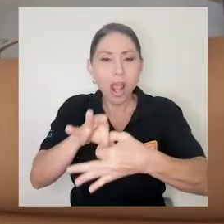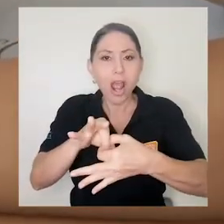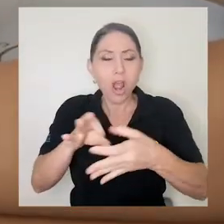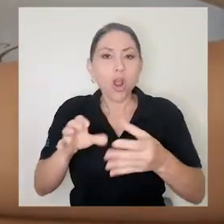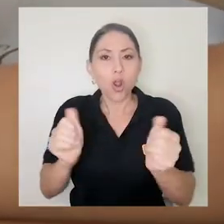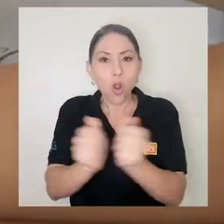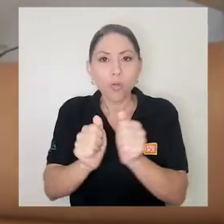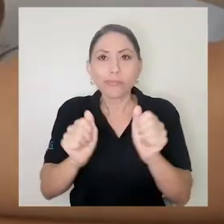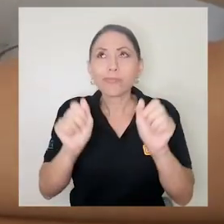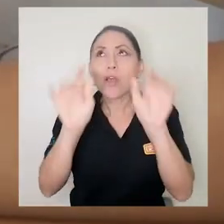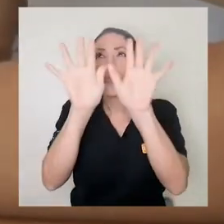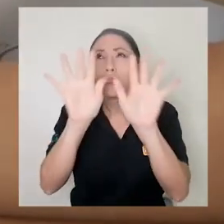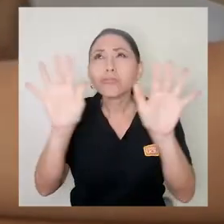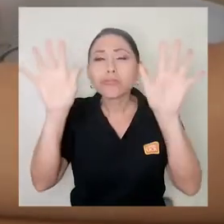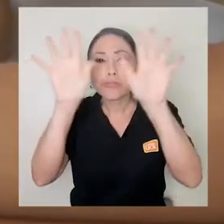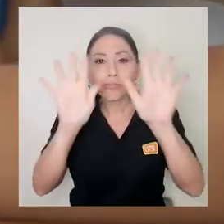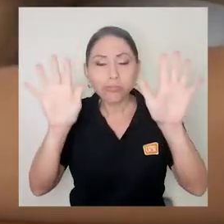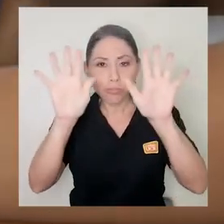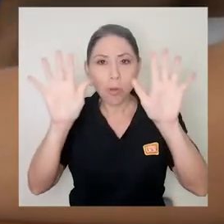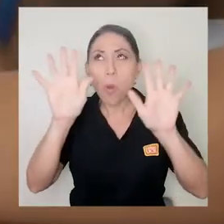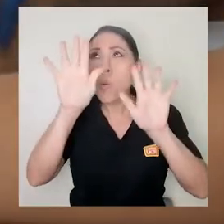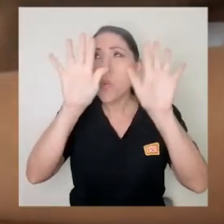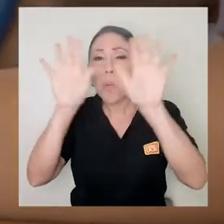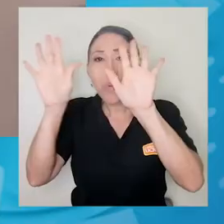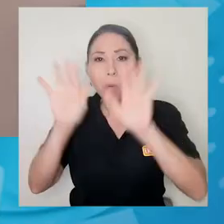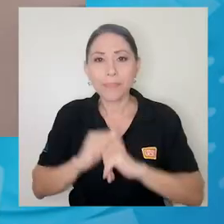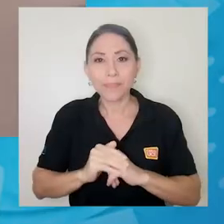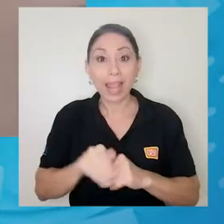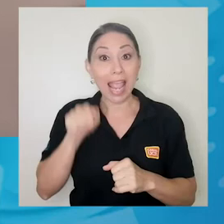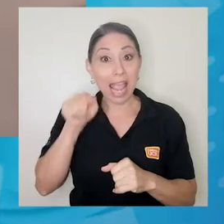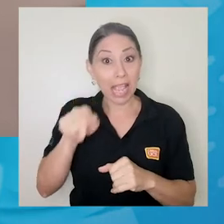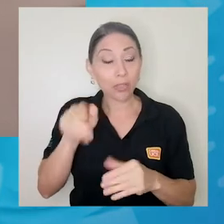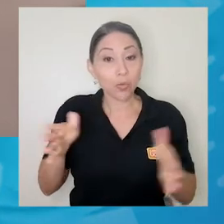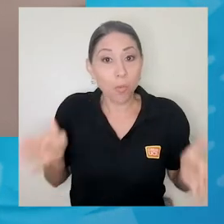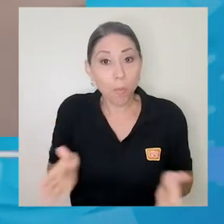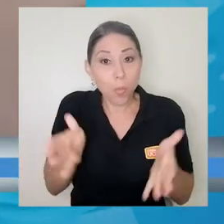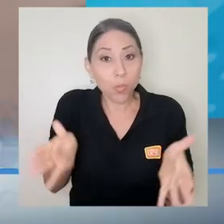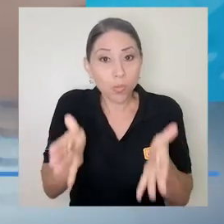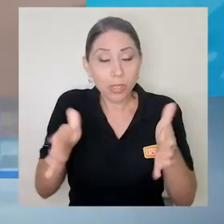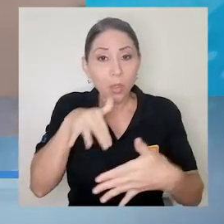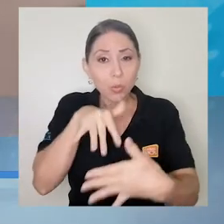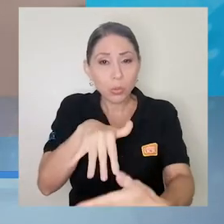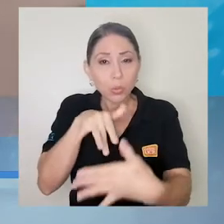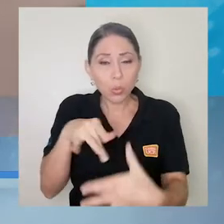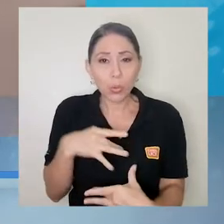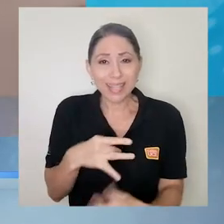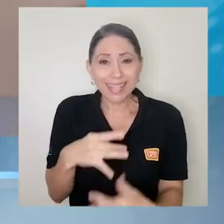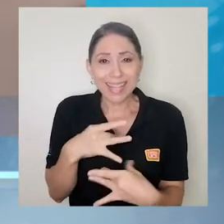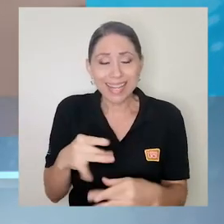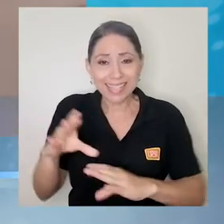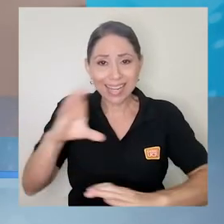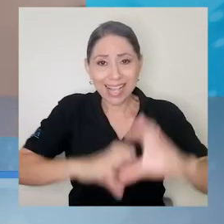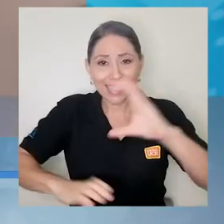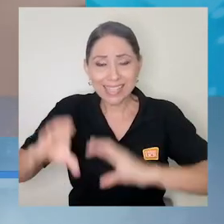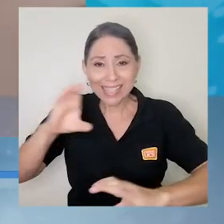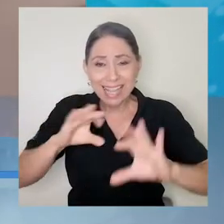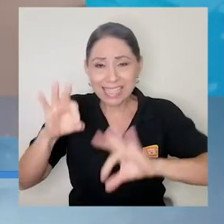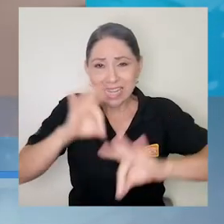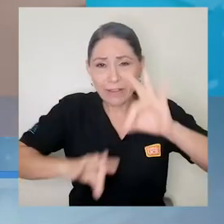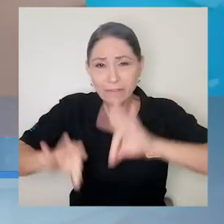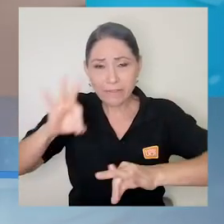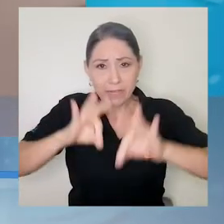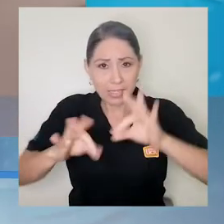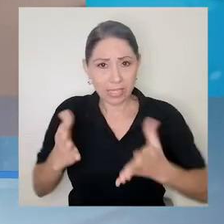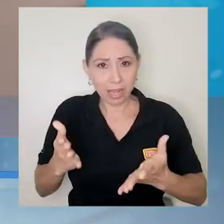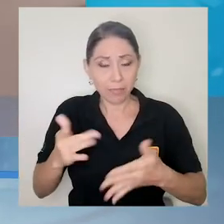sido una gran ventana que ha impulsado este el estudio del interés en la ciencia en astronomía astrofísica